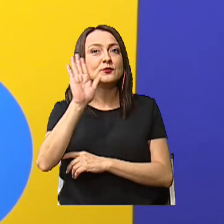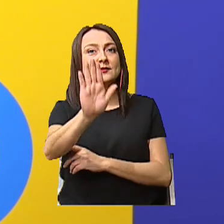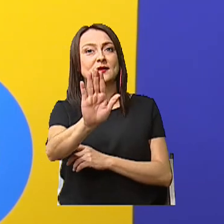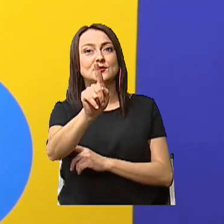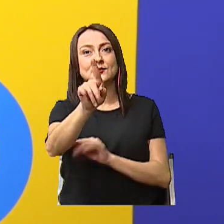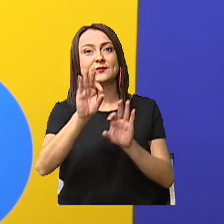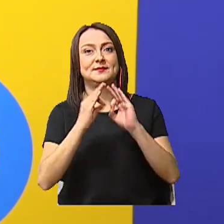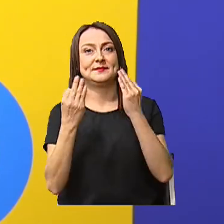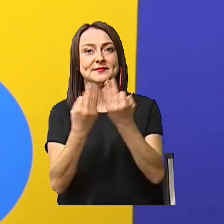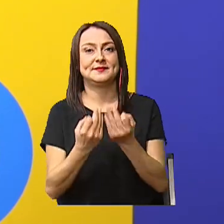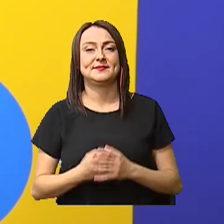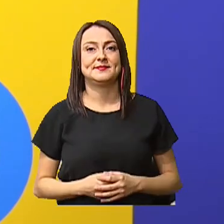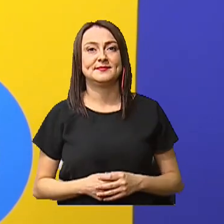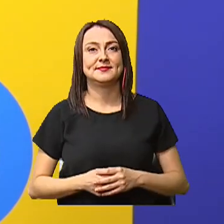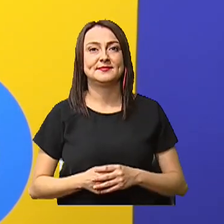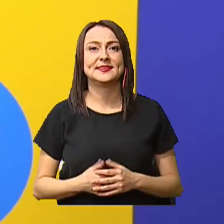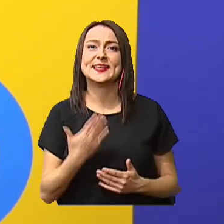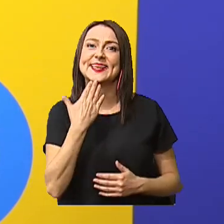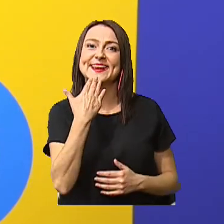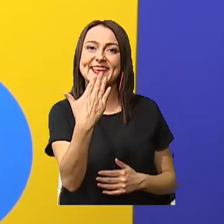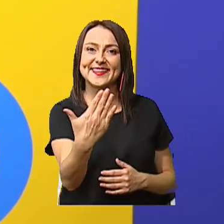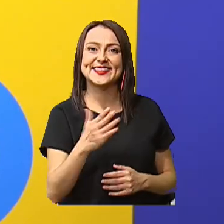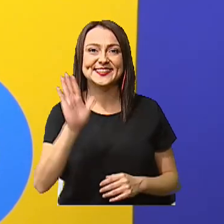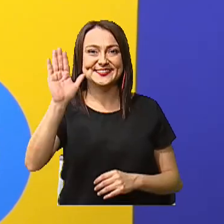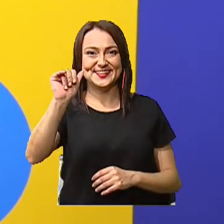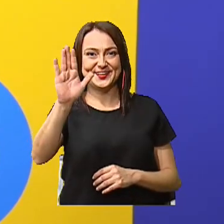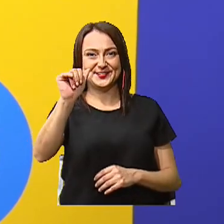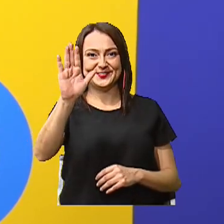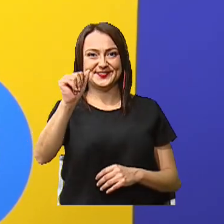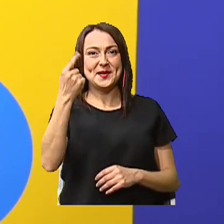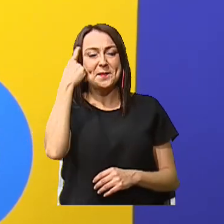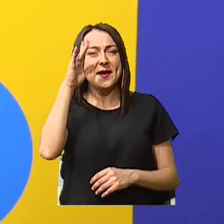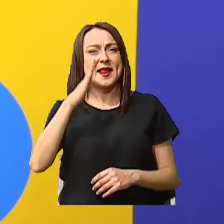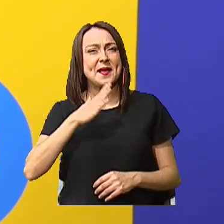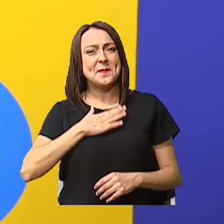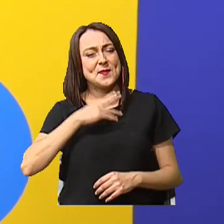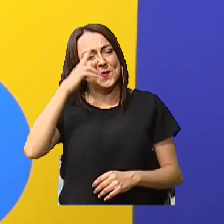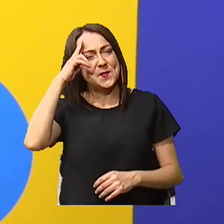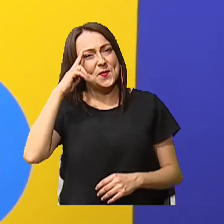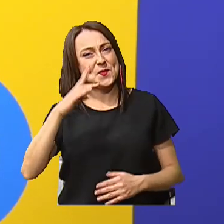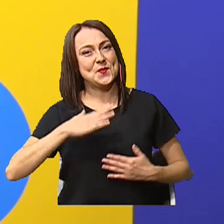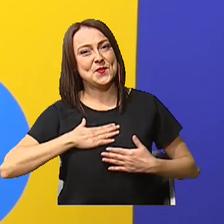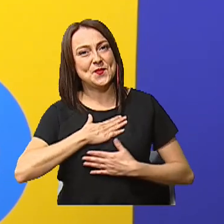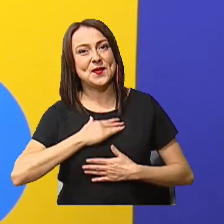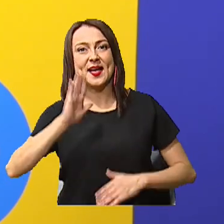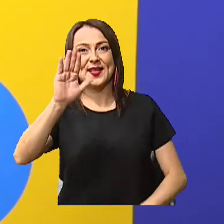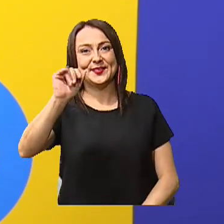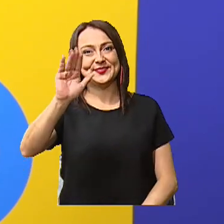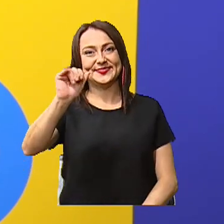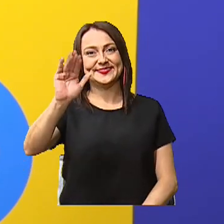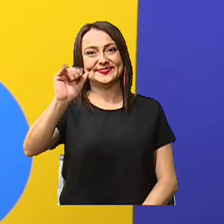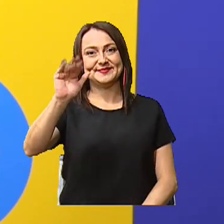sus familias Así que gracias Chao Para mí fue un placer Adiós